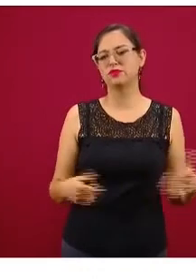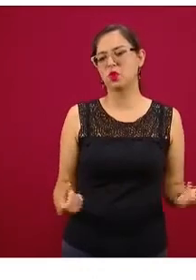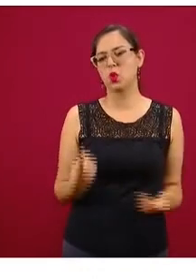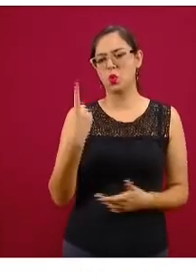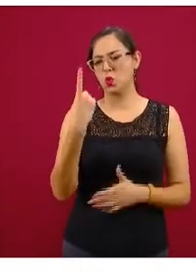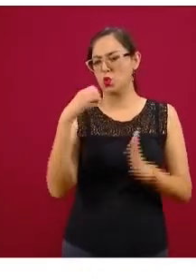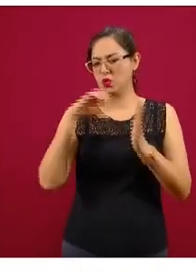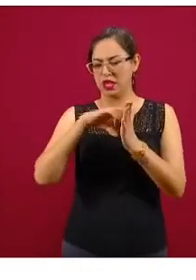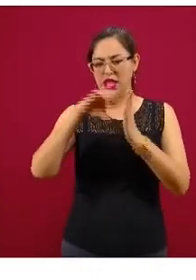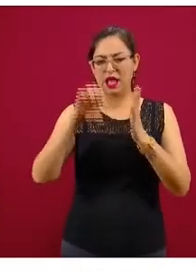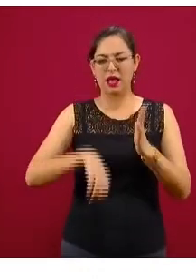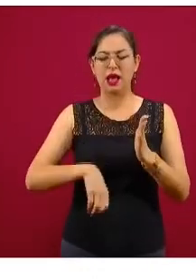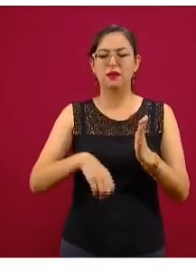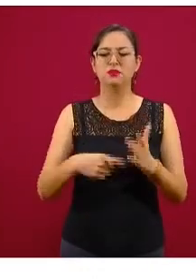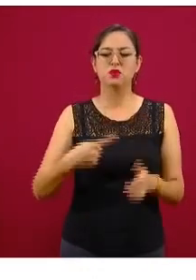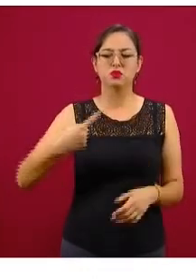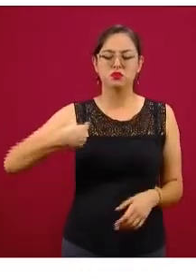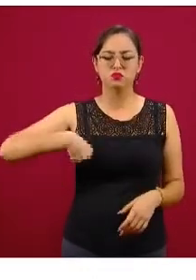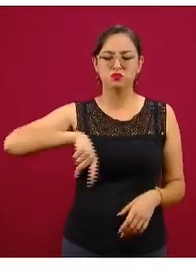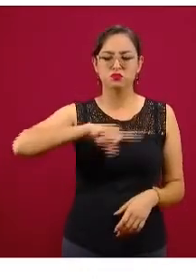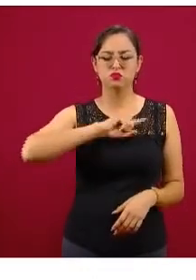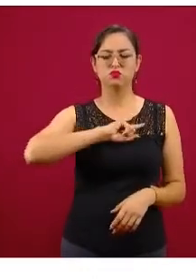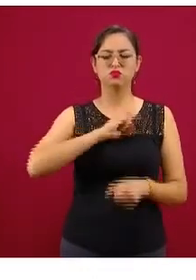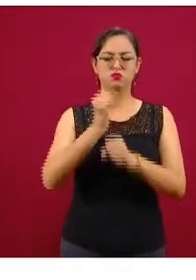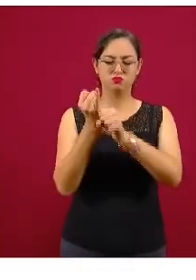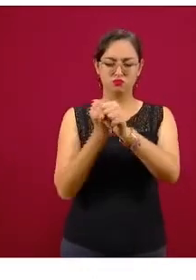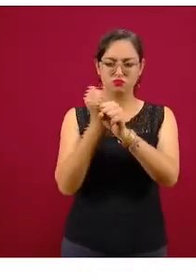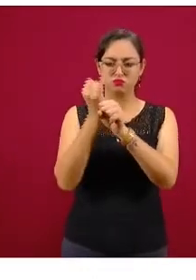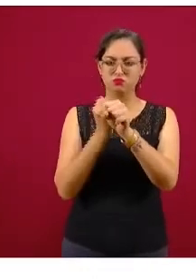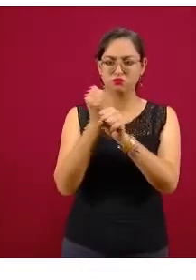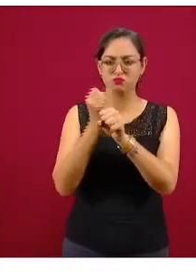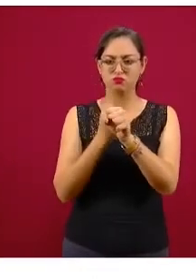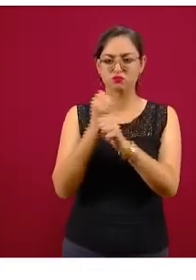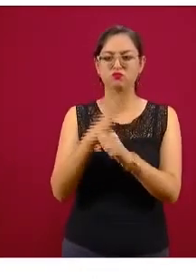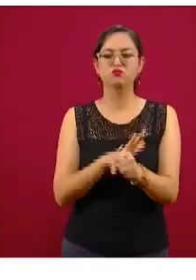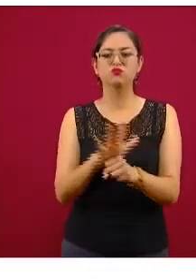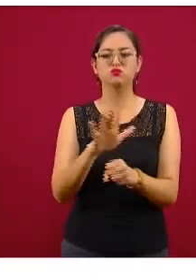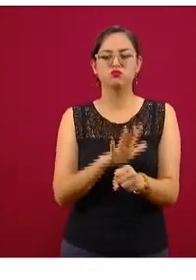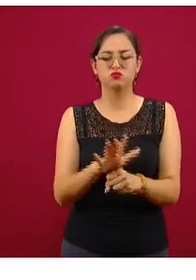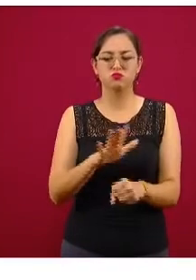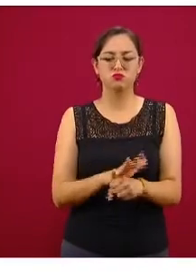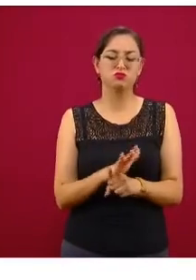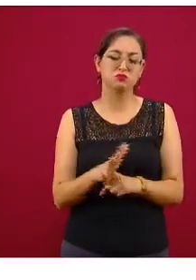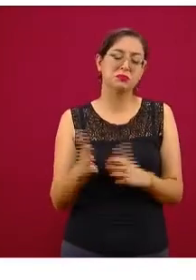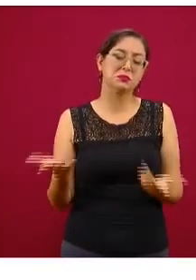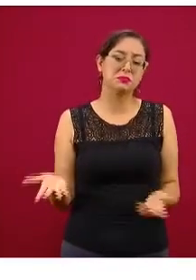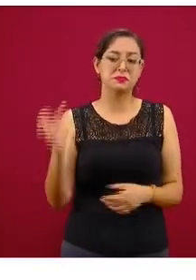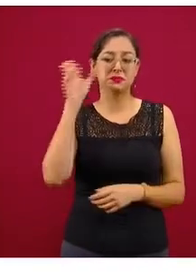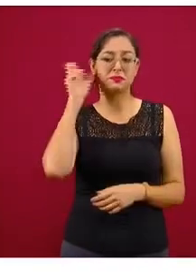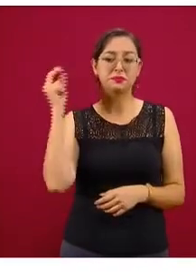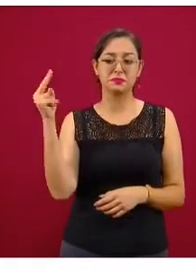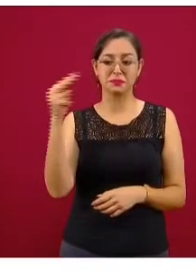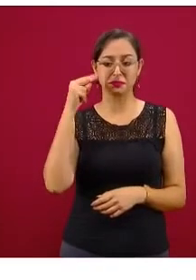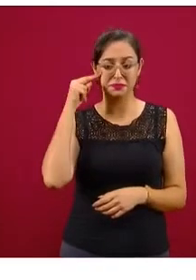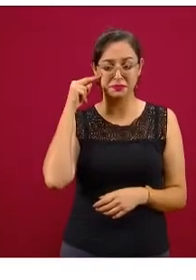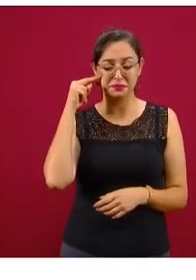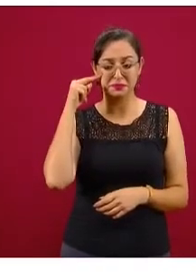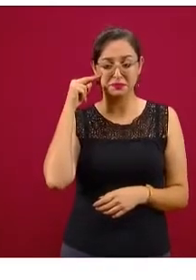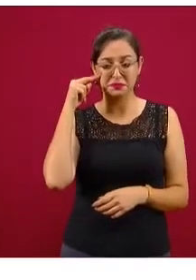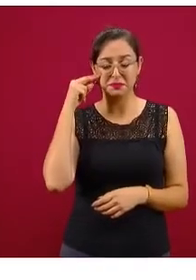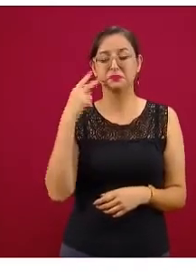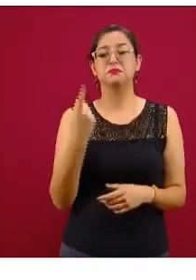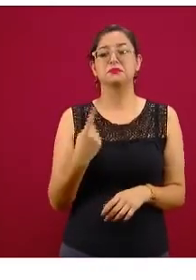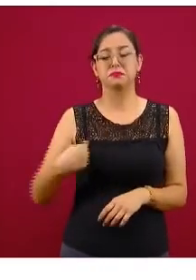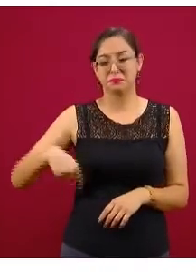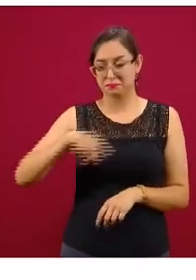basando muchos investigadores, que es lo que pasó en China, que es donde si nos metemos a buscar